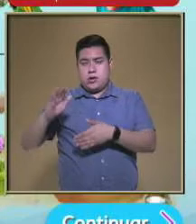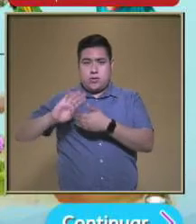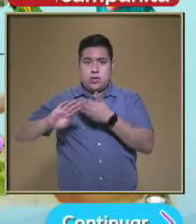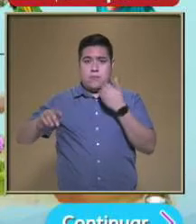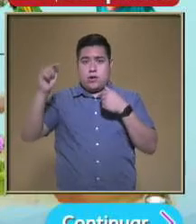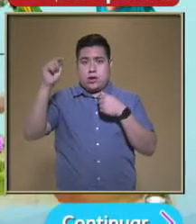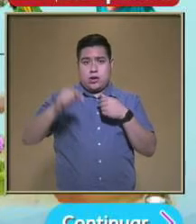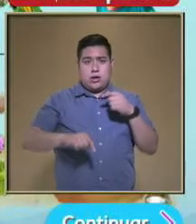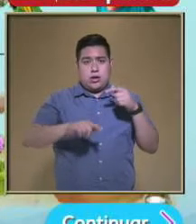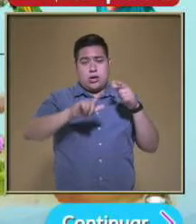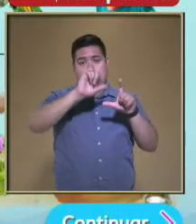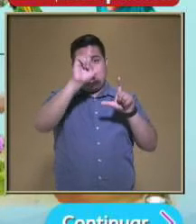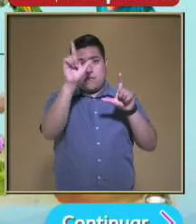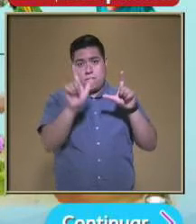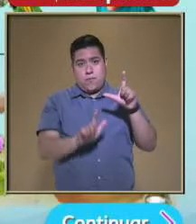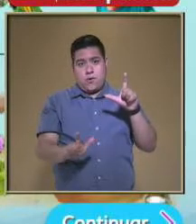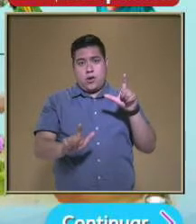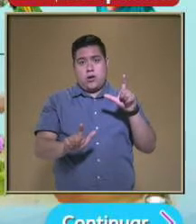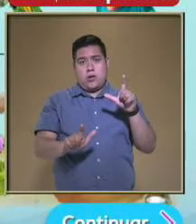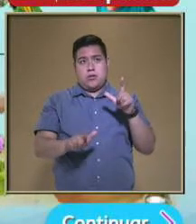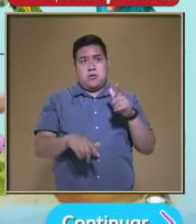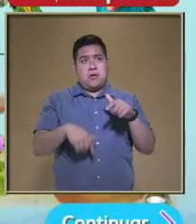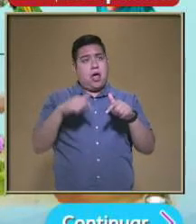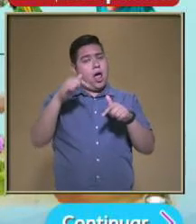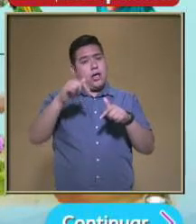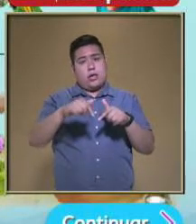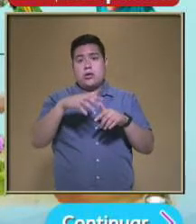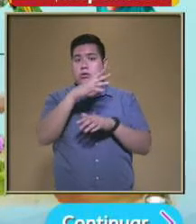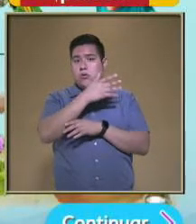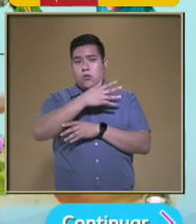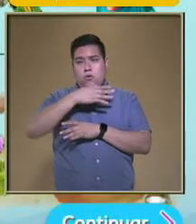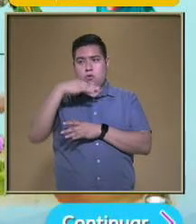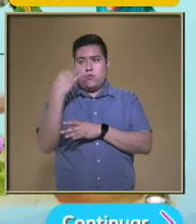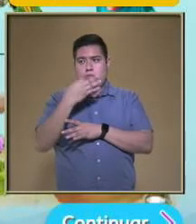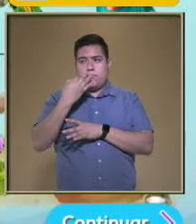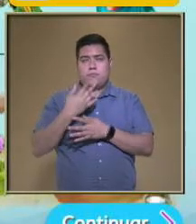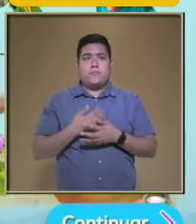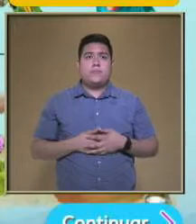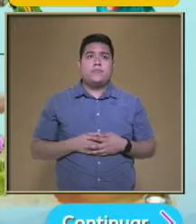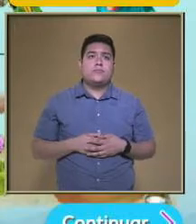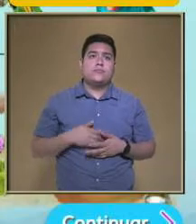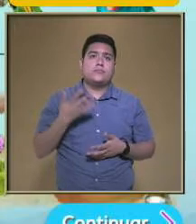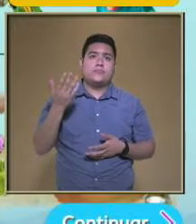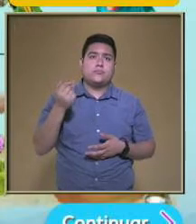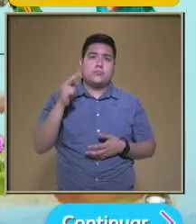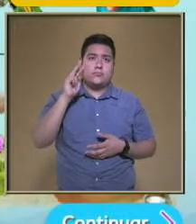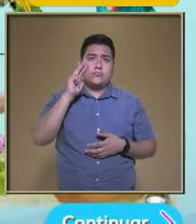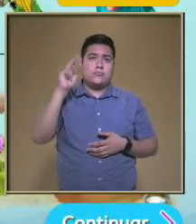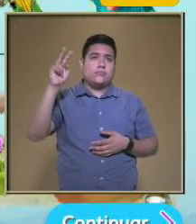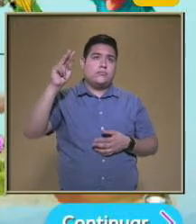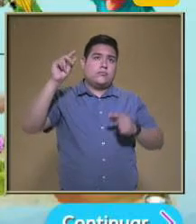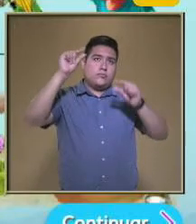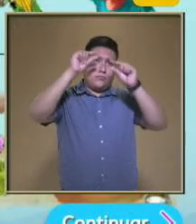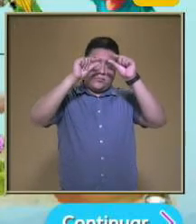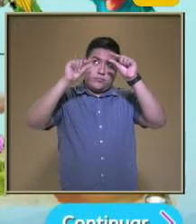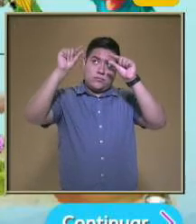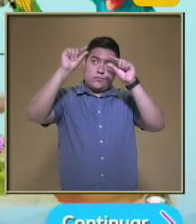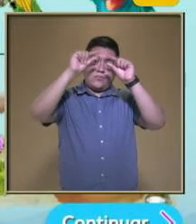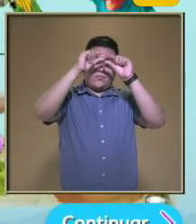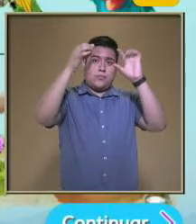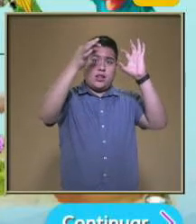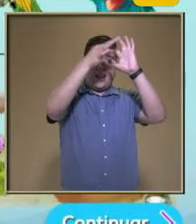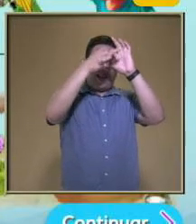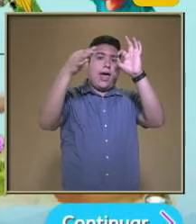México Es considerado Como un platillo Exquisito Te voy a pedir Que observes En la parte superior Donde te decía Que